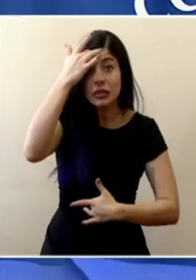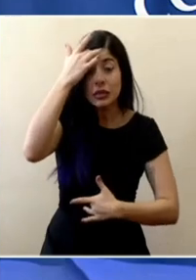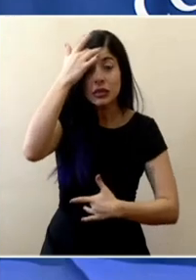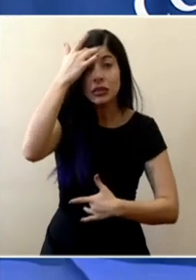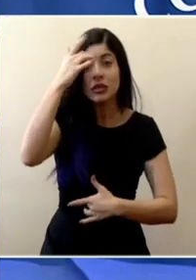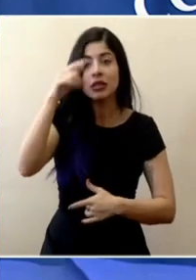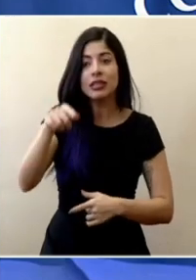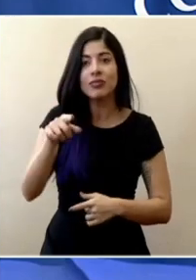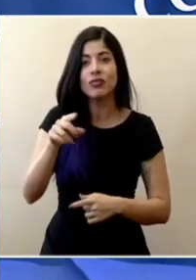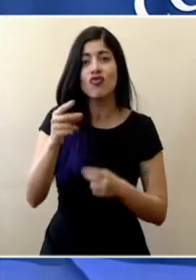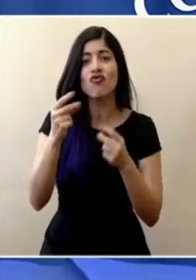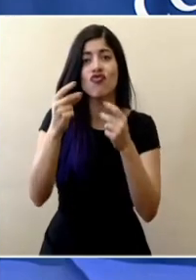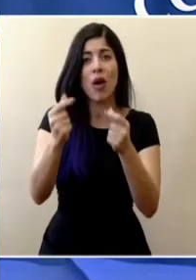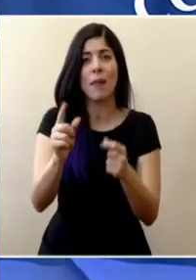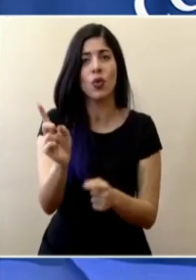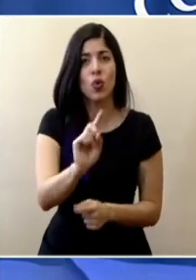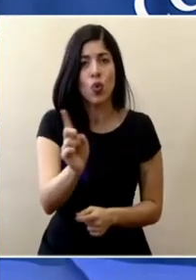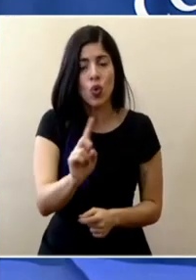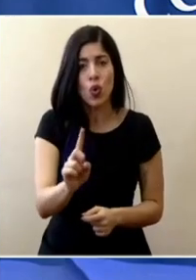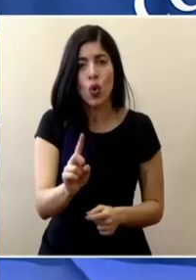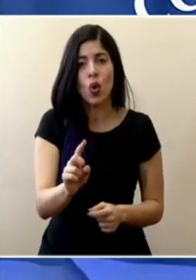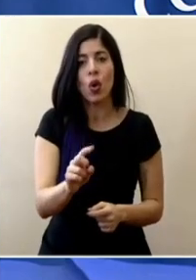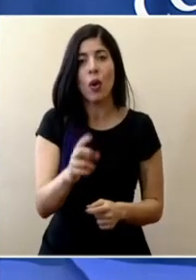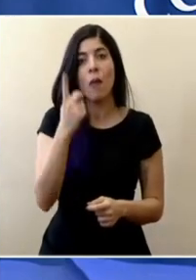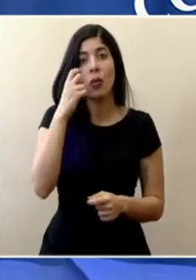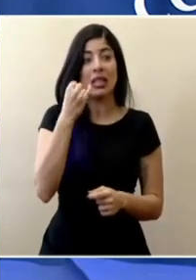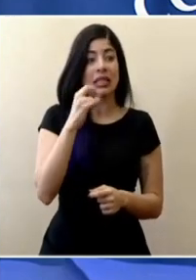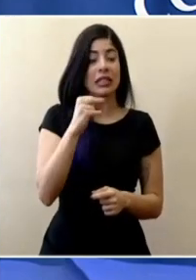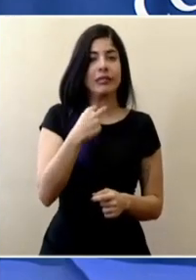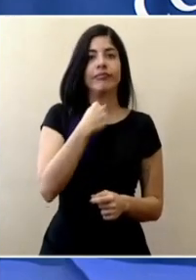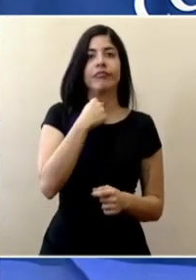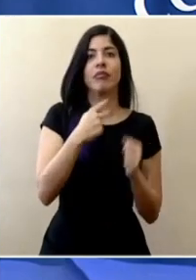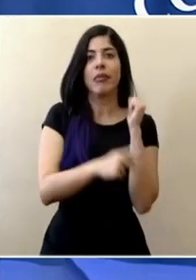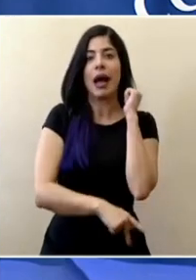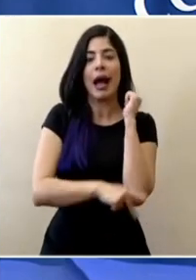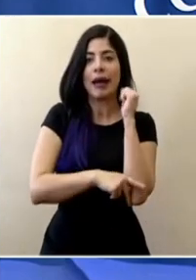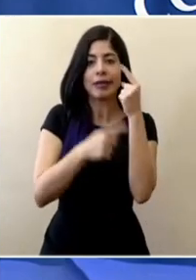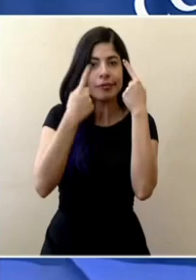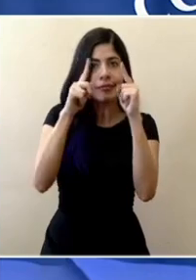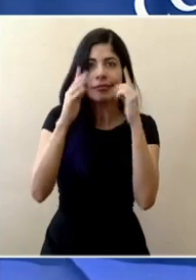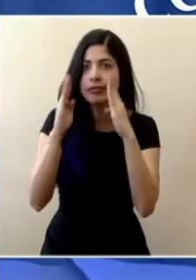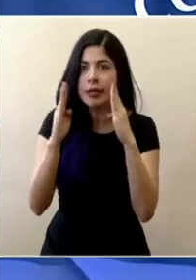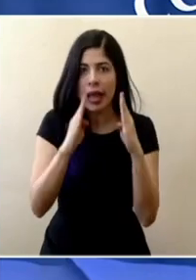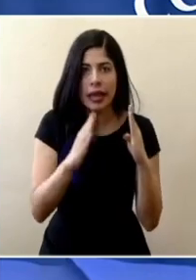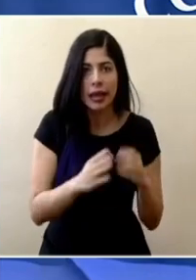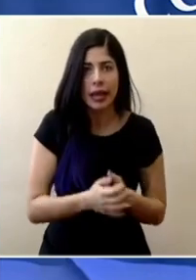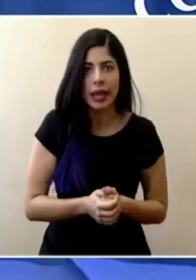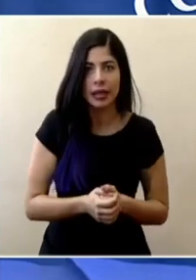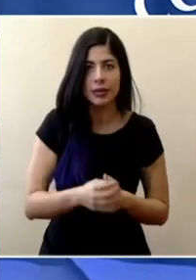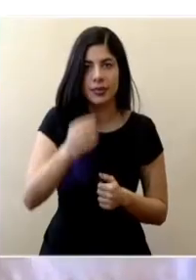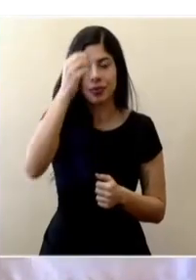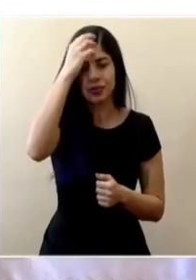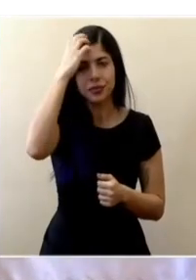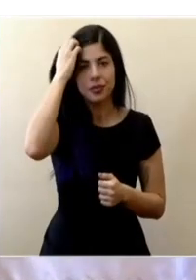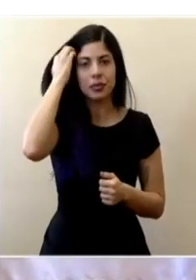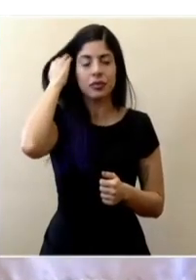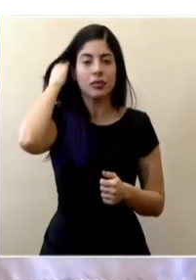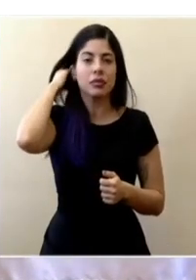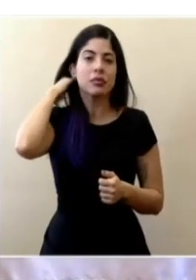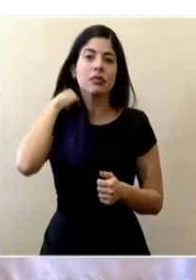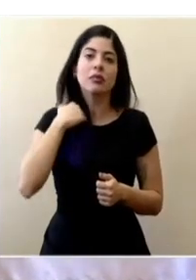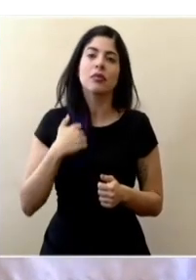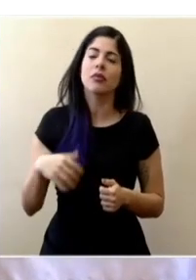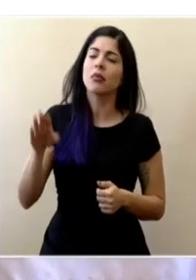que no sea tan rápidamente que no tengamos la capacidad en el país para atenderlos. Don Michael nos